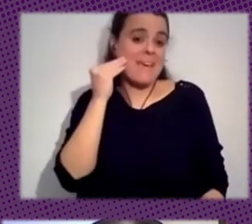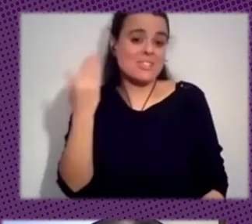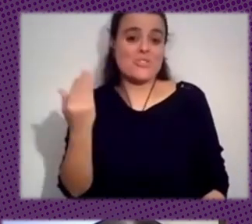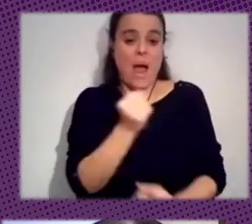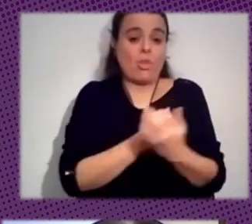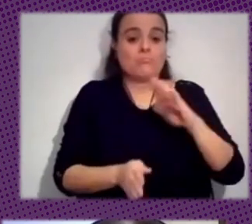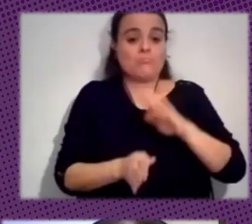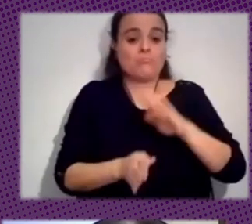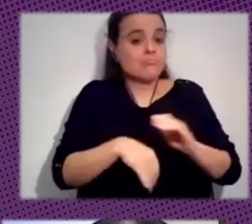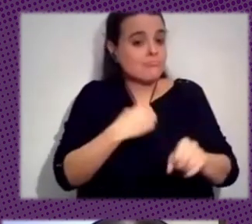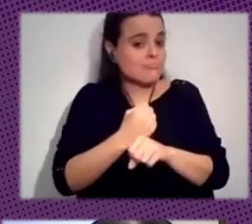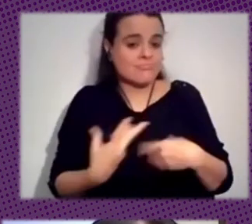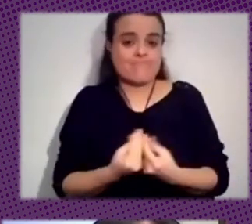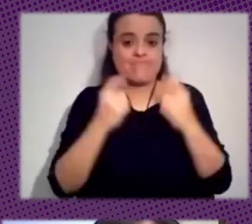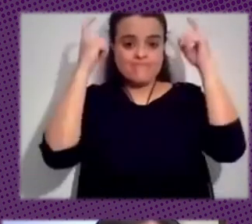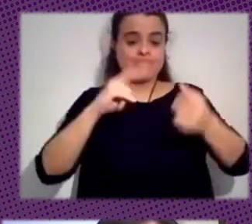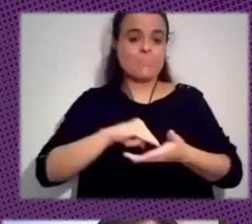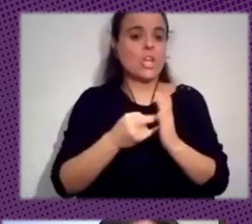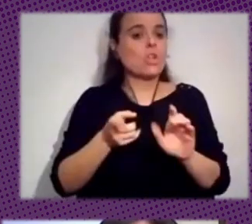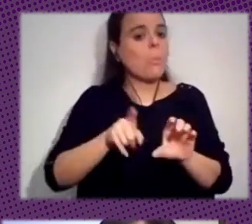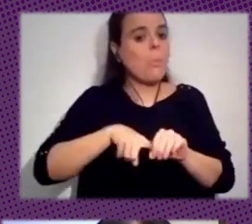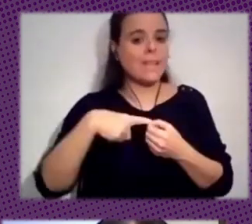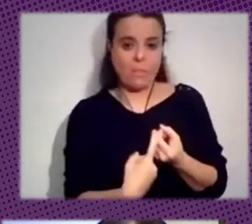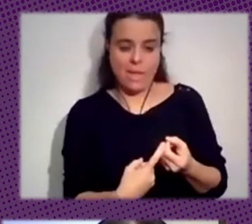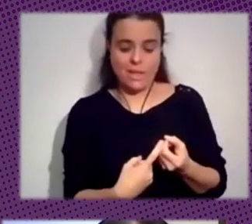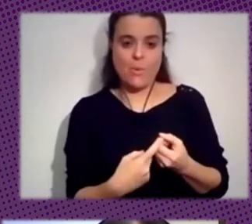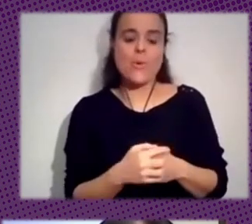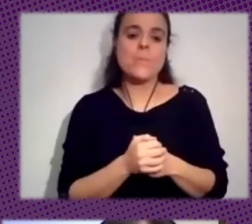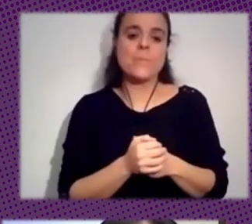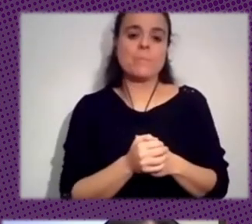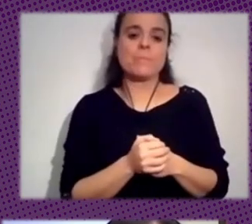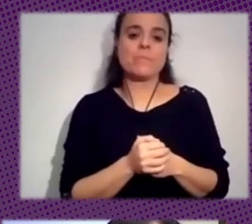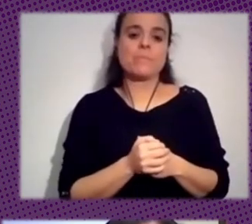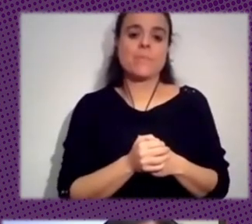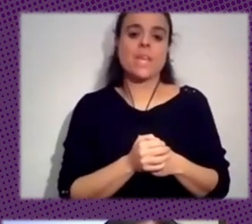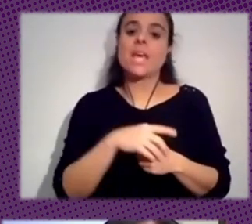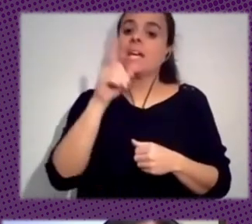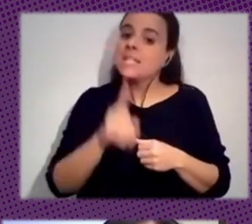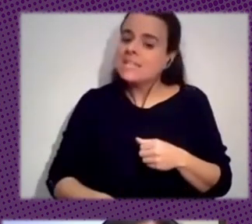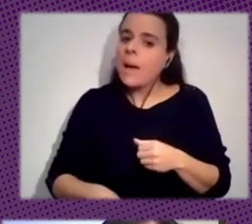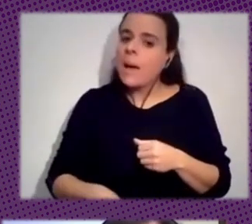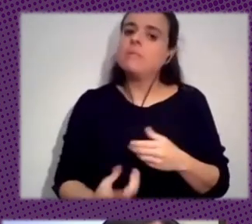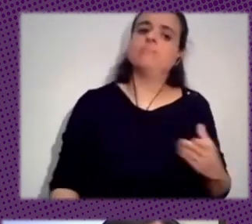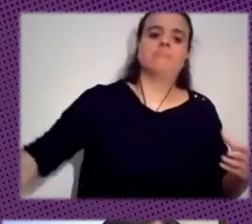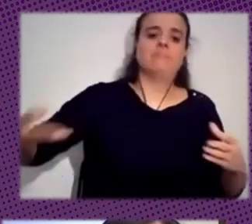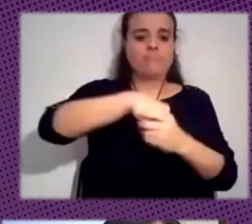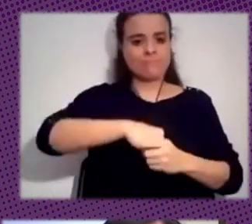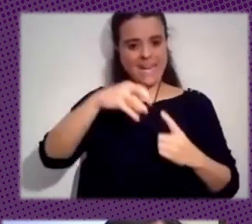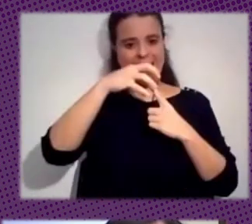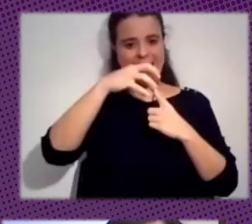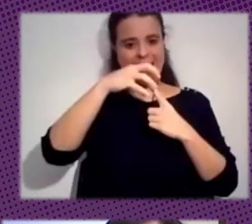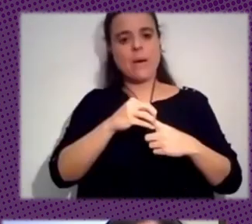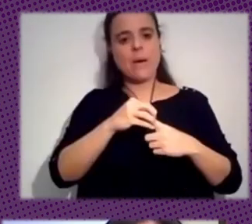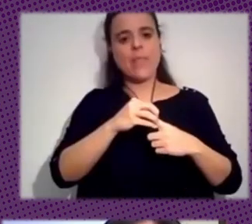tarea vamos a intentar hacer un proyecto que sea participativo y que que se sume a esta clave ¿no? de la lucha contra aquellos que quieren vulnerar